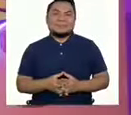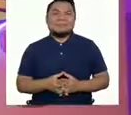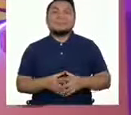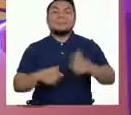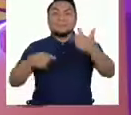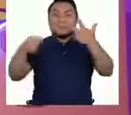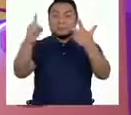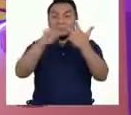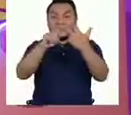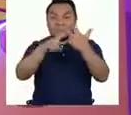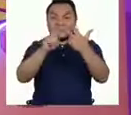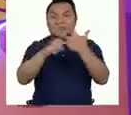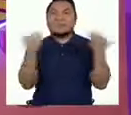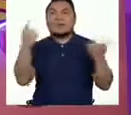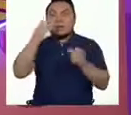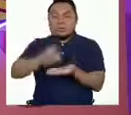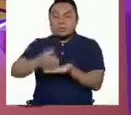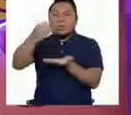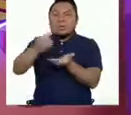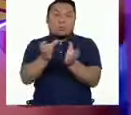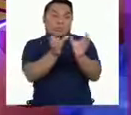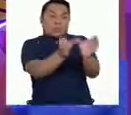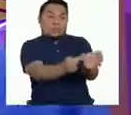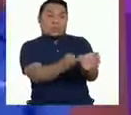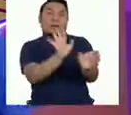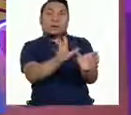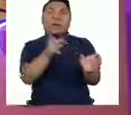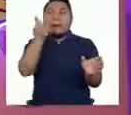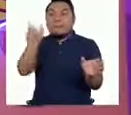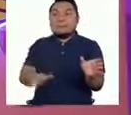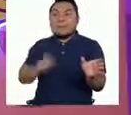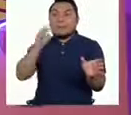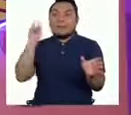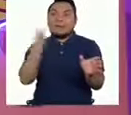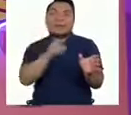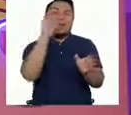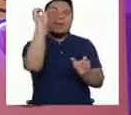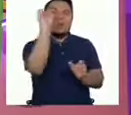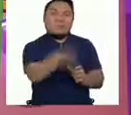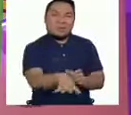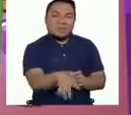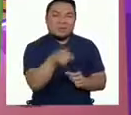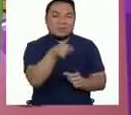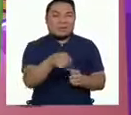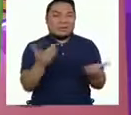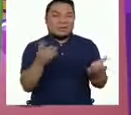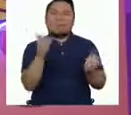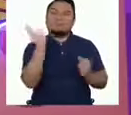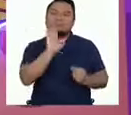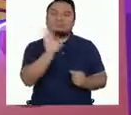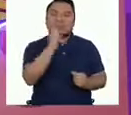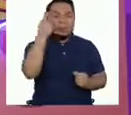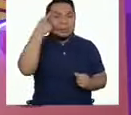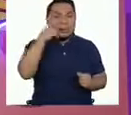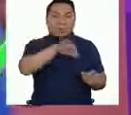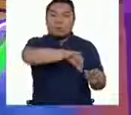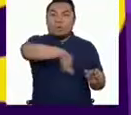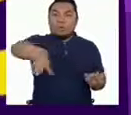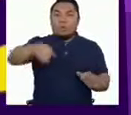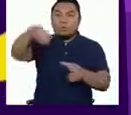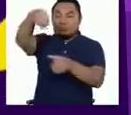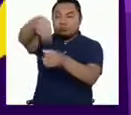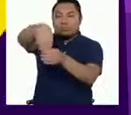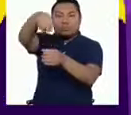Pon la botella en lugares estratégicos para que la gente, en vez de arrojar los residuos plásticos en la basura, lo introduzcan en la